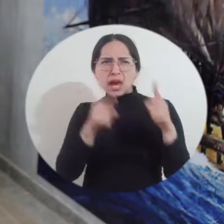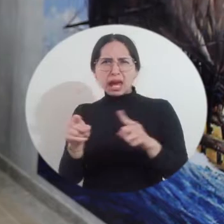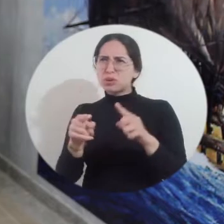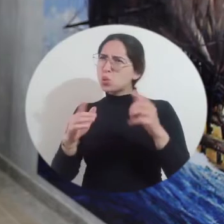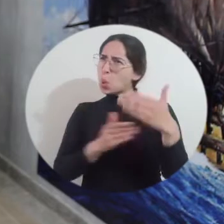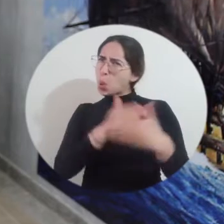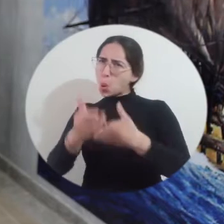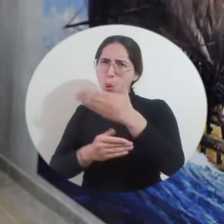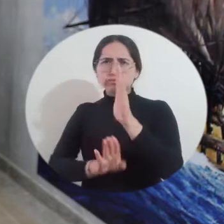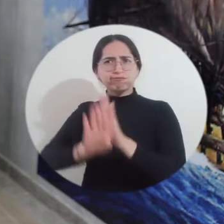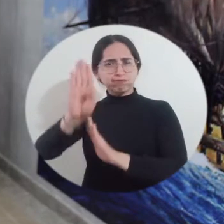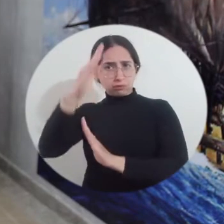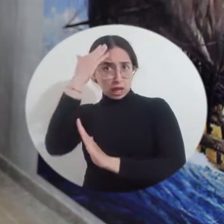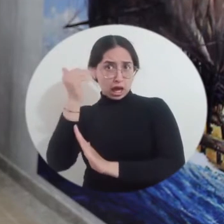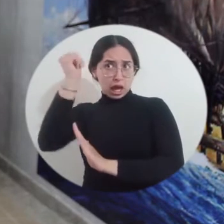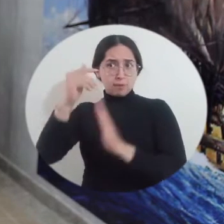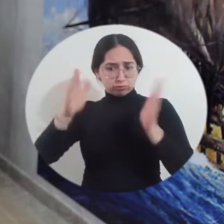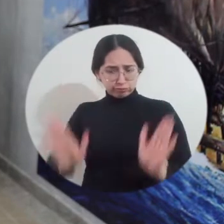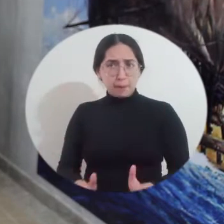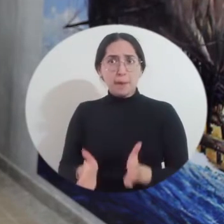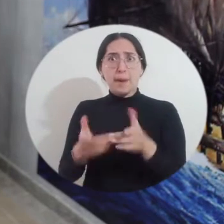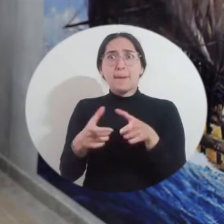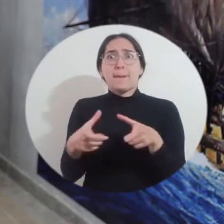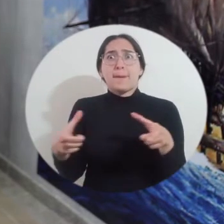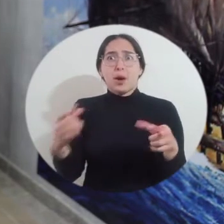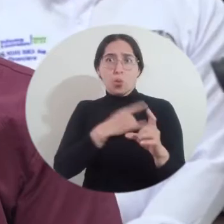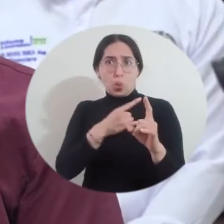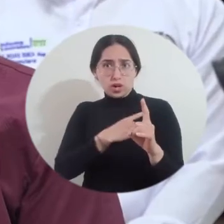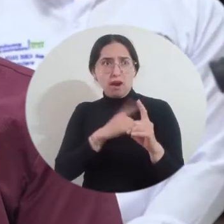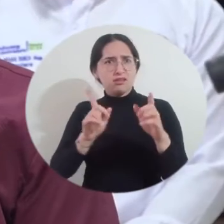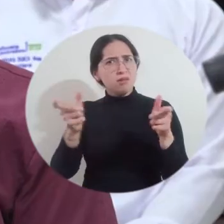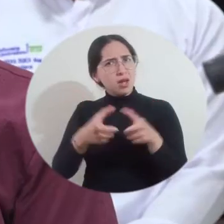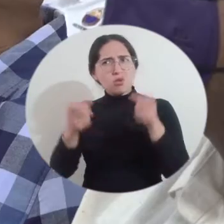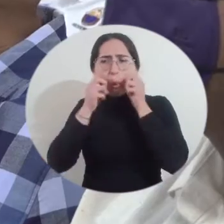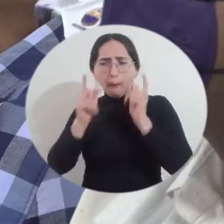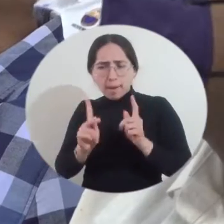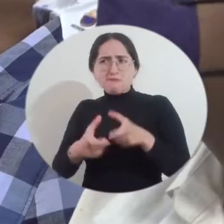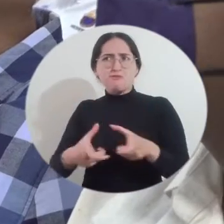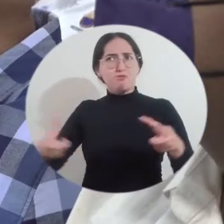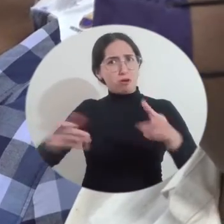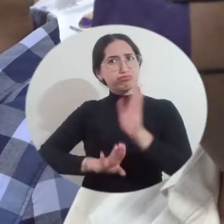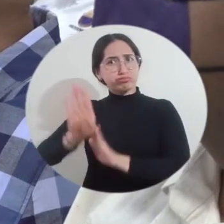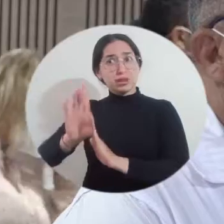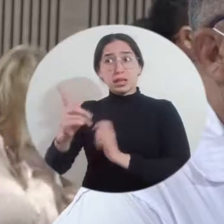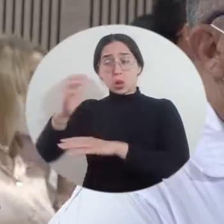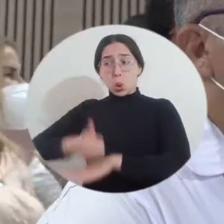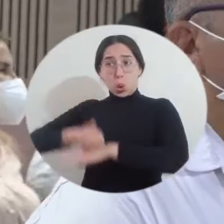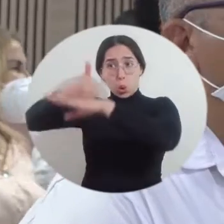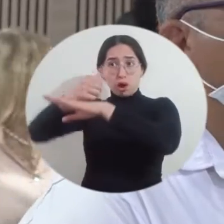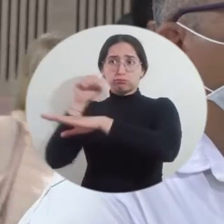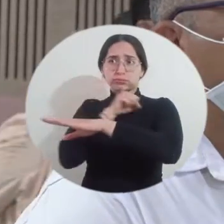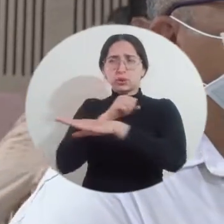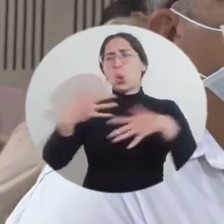academia, en el crecimiento de la universidad, en el crecimiento humano y Pablo Vera ha logrado